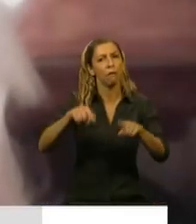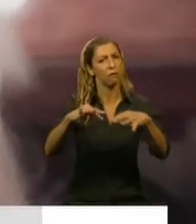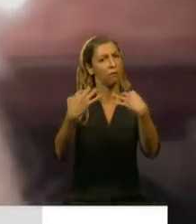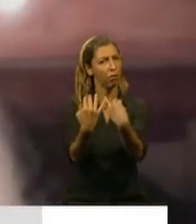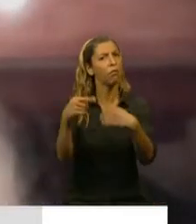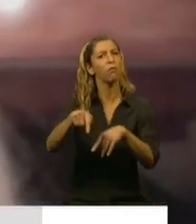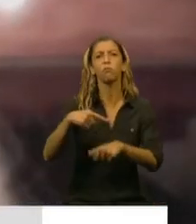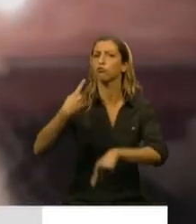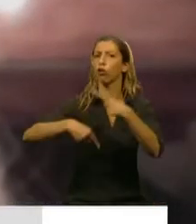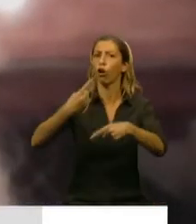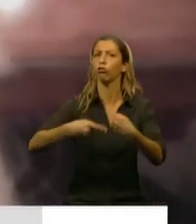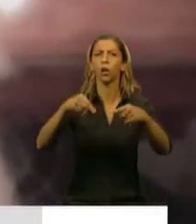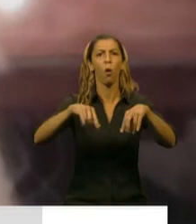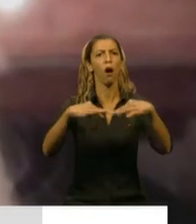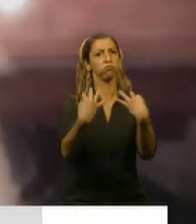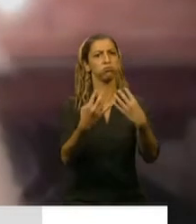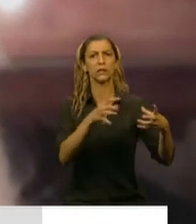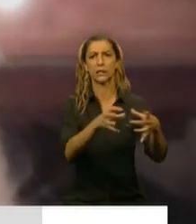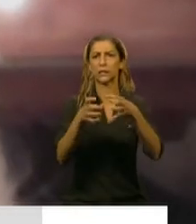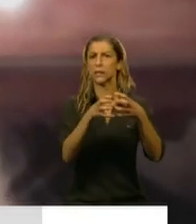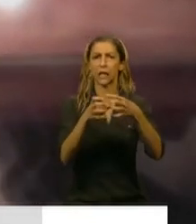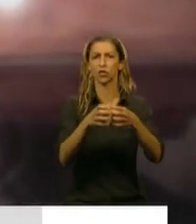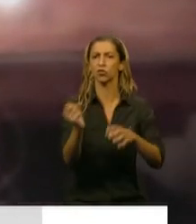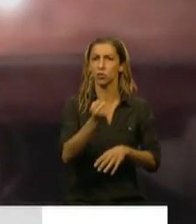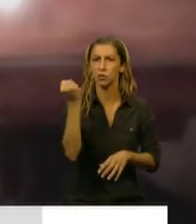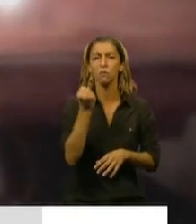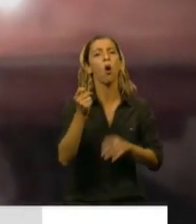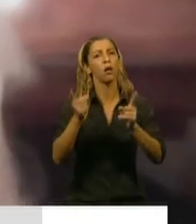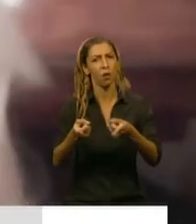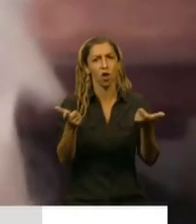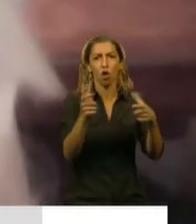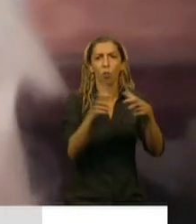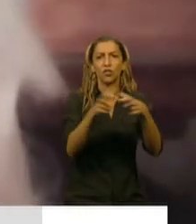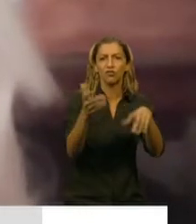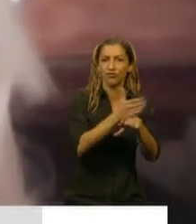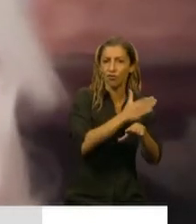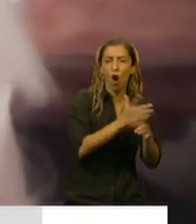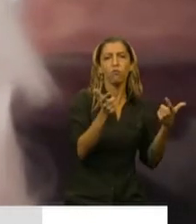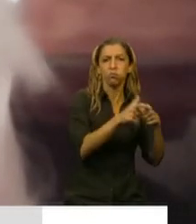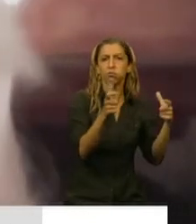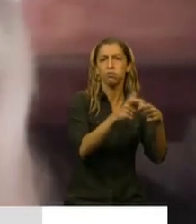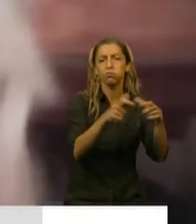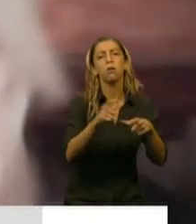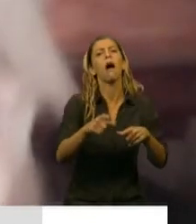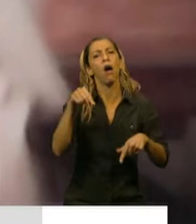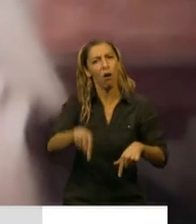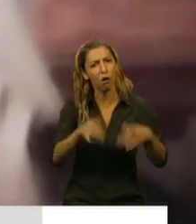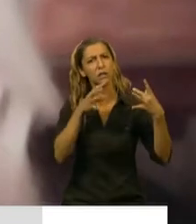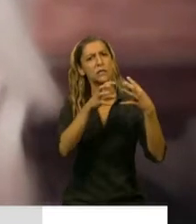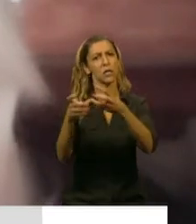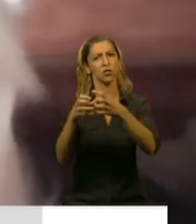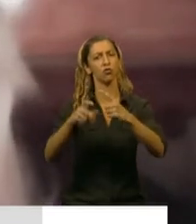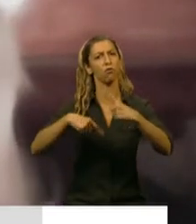el trabajo legislativo, reunir las comisiones y sesionar, como lo estamos haciendo hoy, defendiendo así